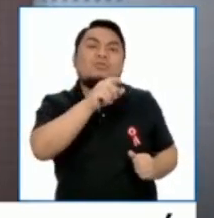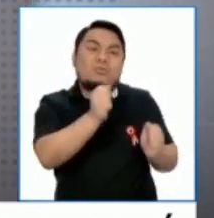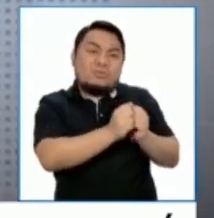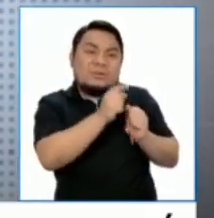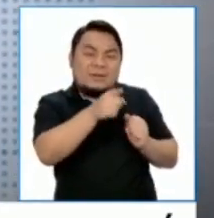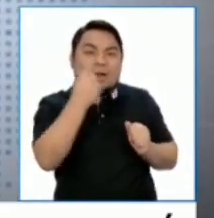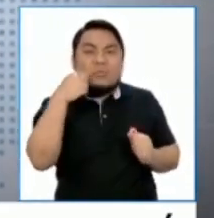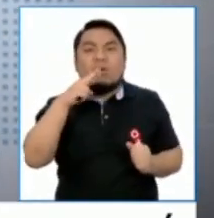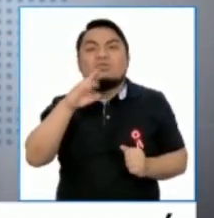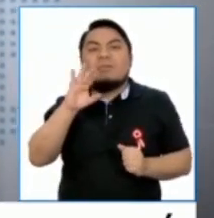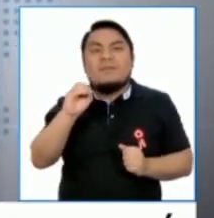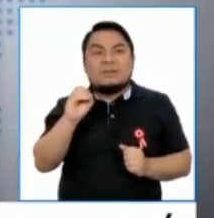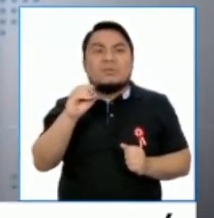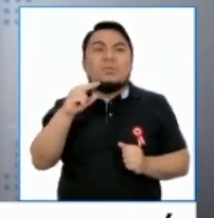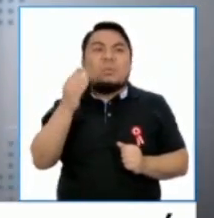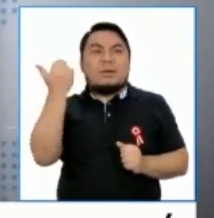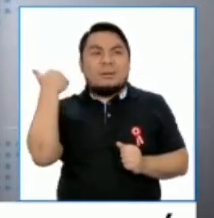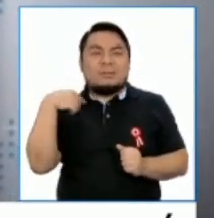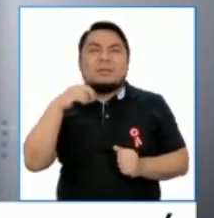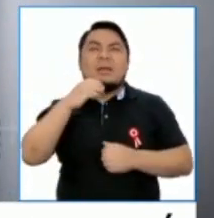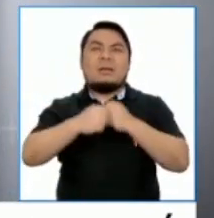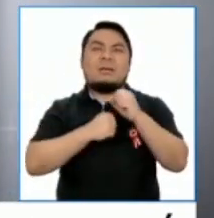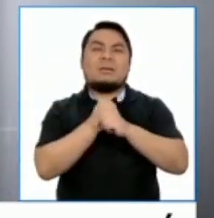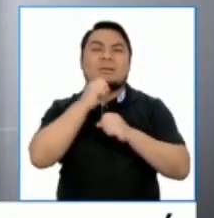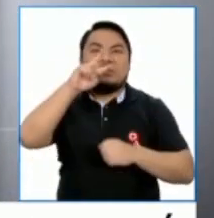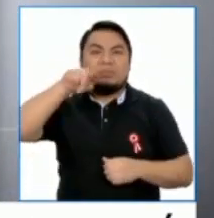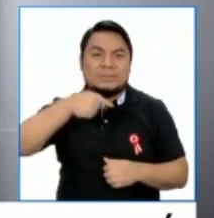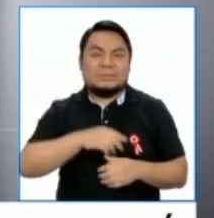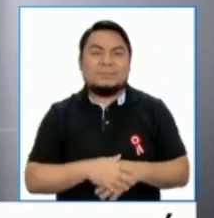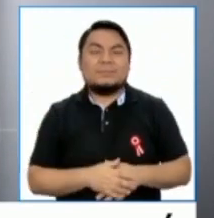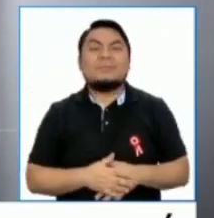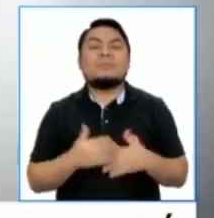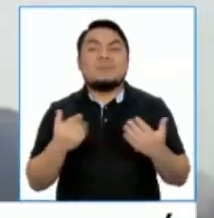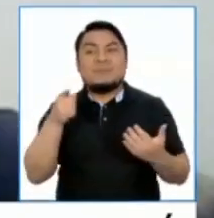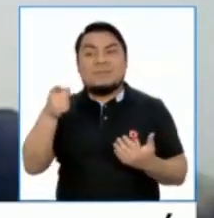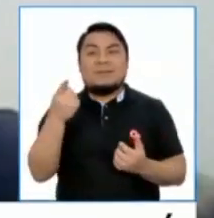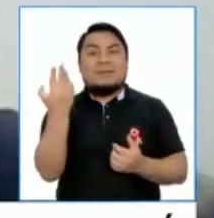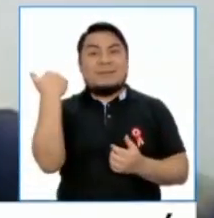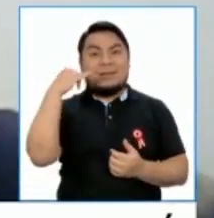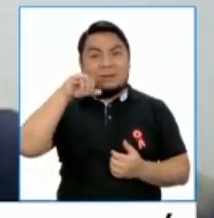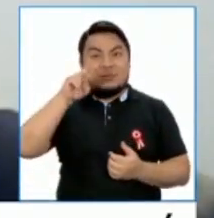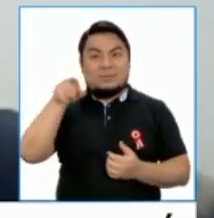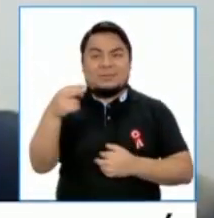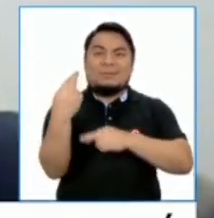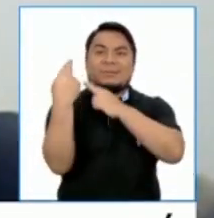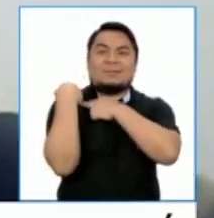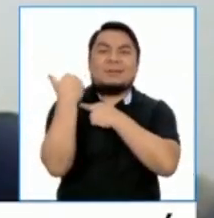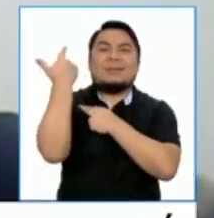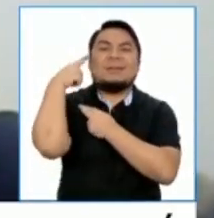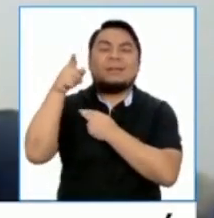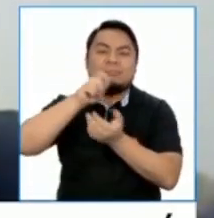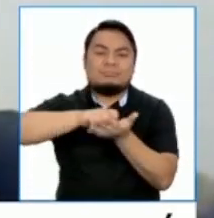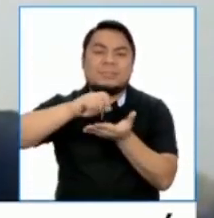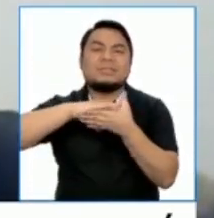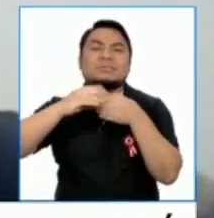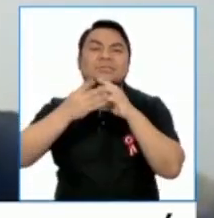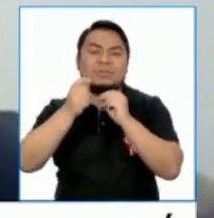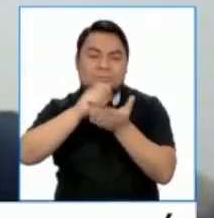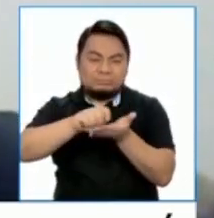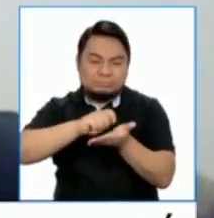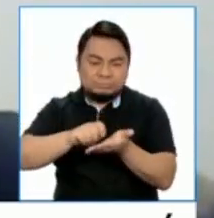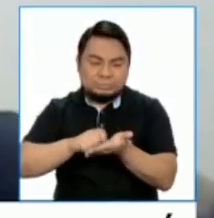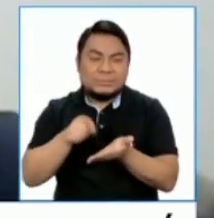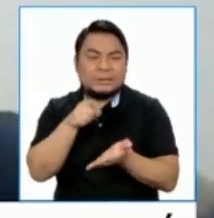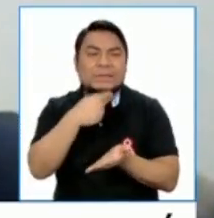y Roberto Wong, en el año 2000. Juan era el encargado de hacer la parte histórica y le encantaba hacer la